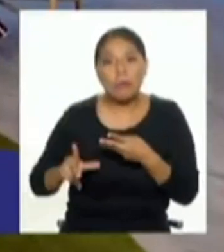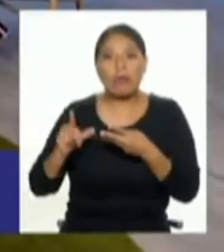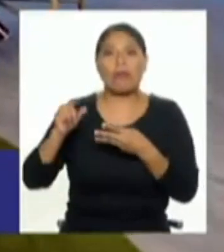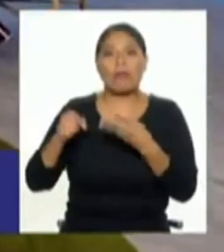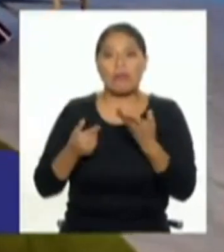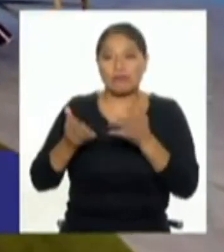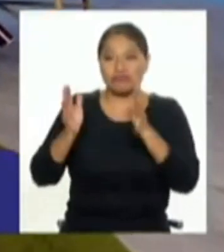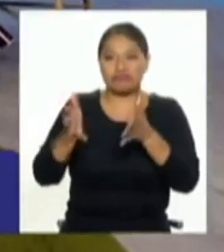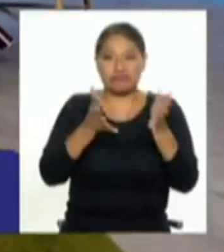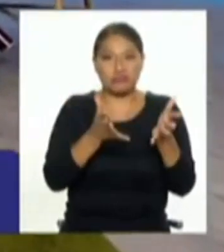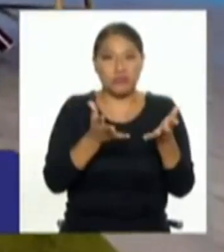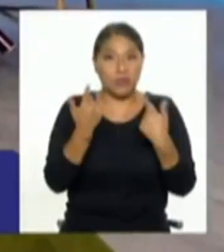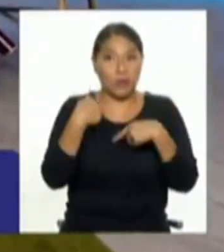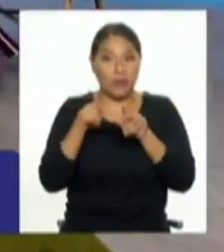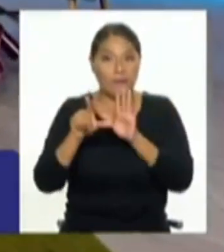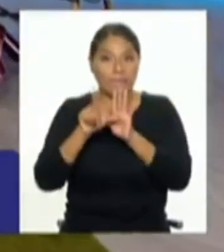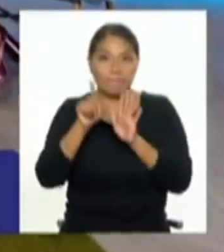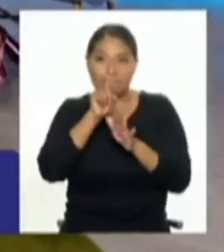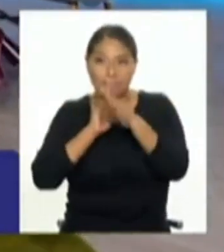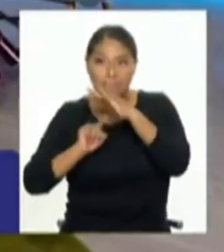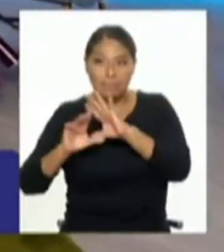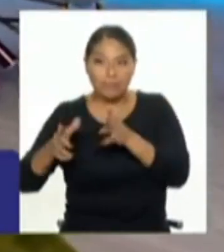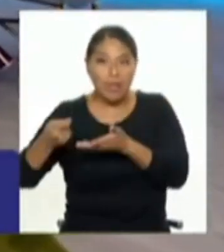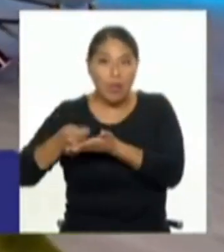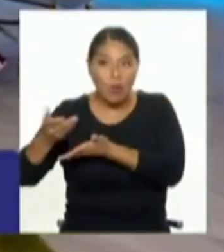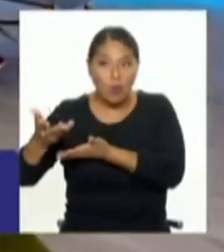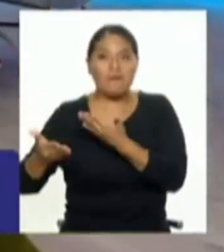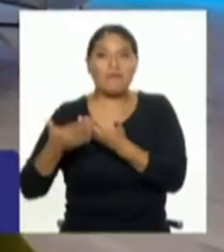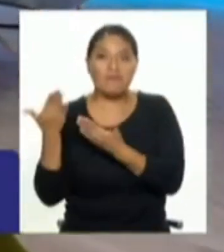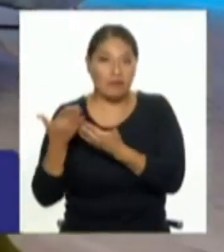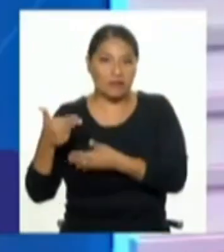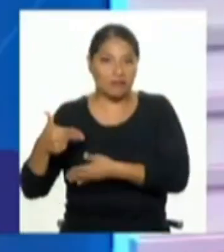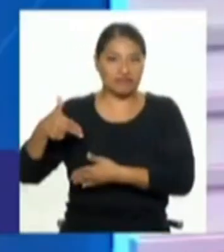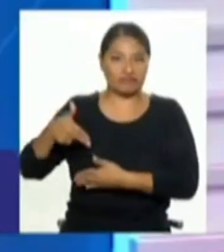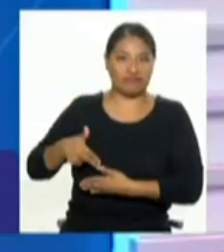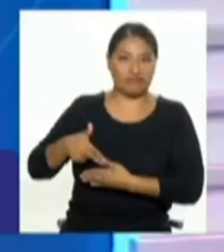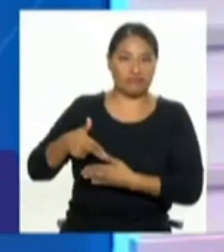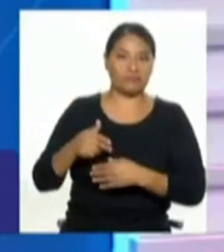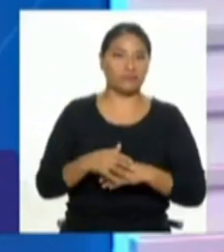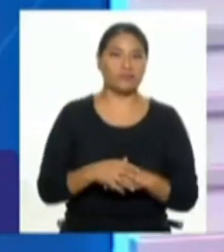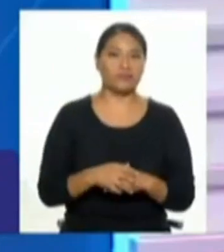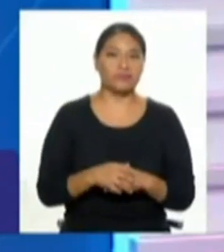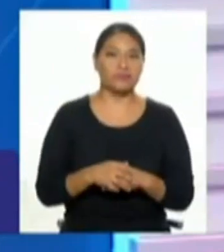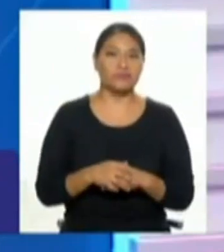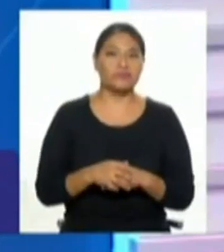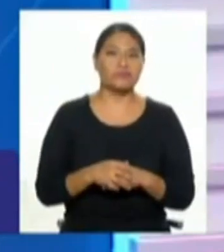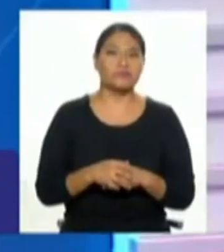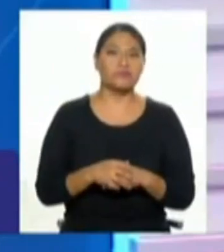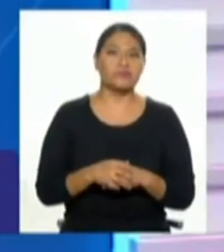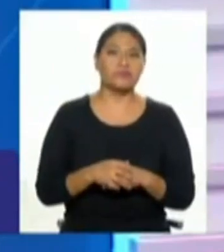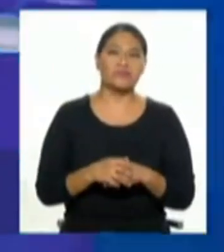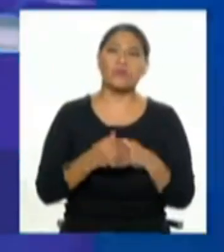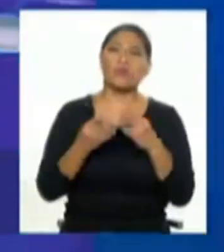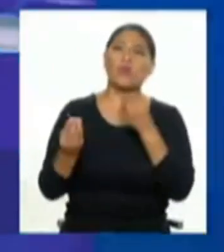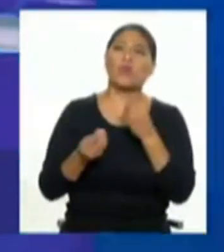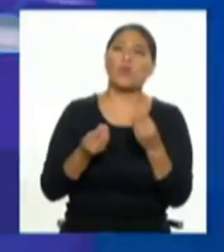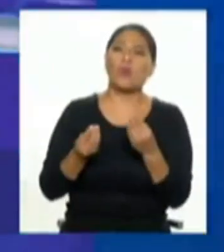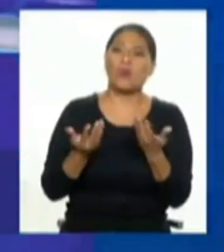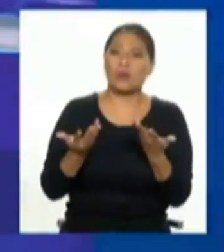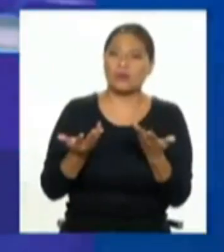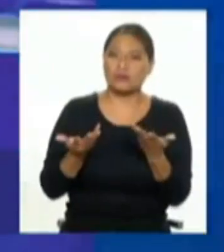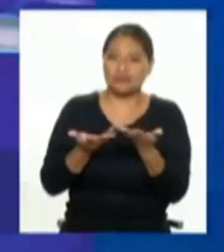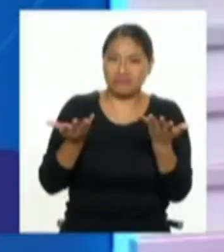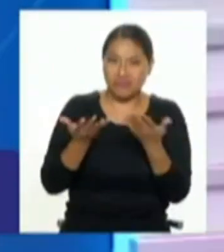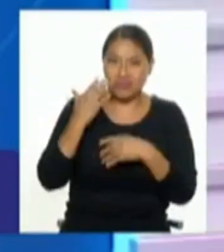las puedes conseguir en el mercado informal, ¿no? Claro. Ahora, no con ánimo de dar información de ese tipo, pero... ¿Dónde? ¿Dónde? O